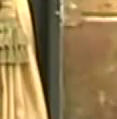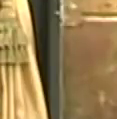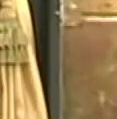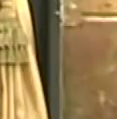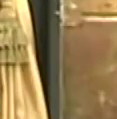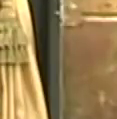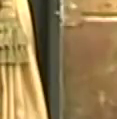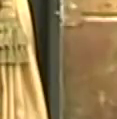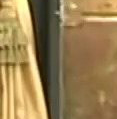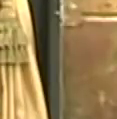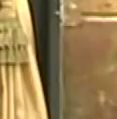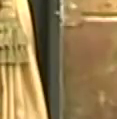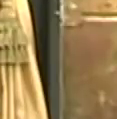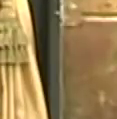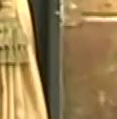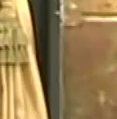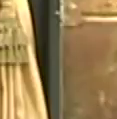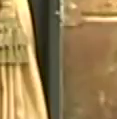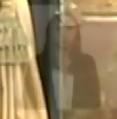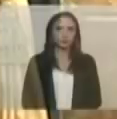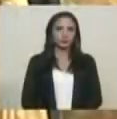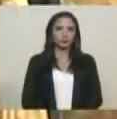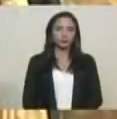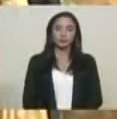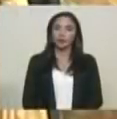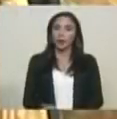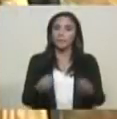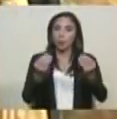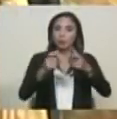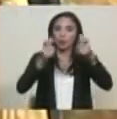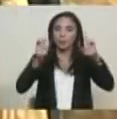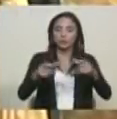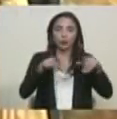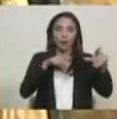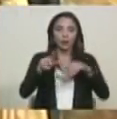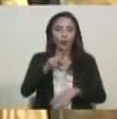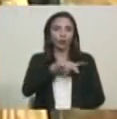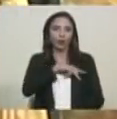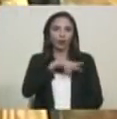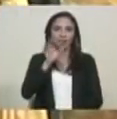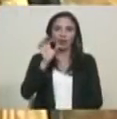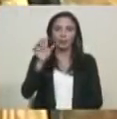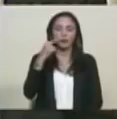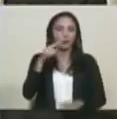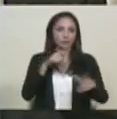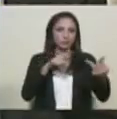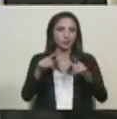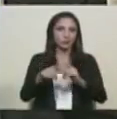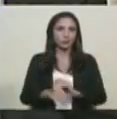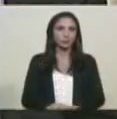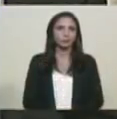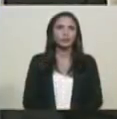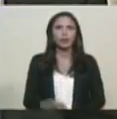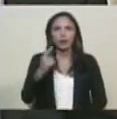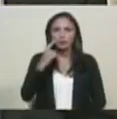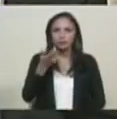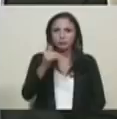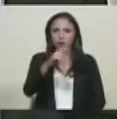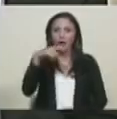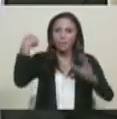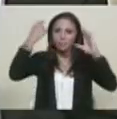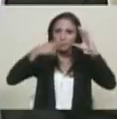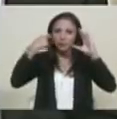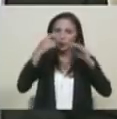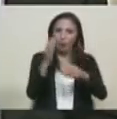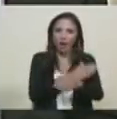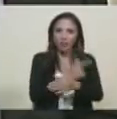Varios miles de compatriotas. Yo no sé si tú trajiste, general Quevedo, los videos